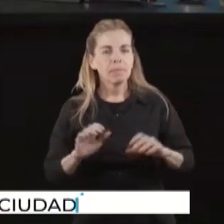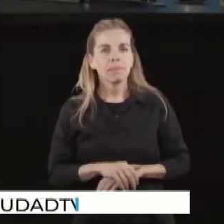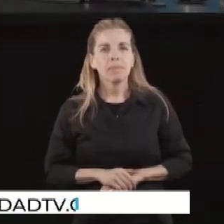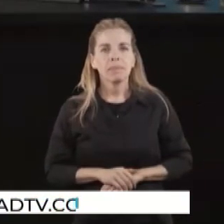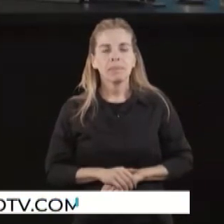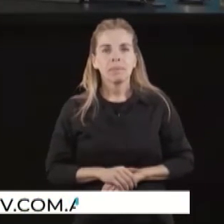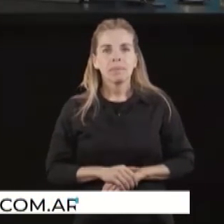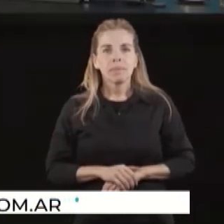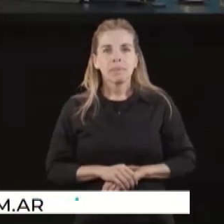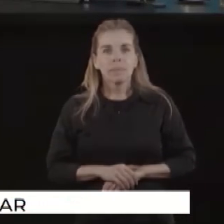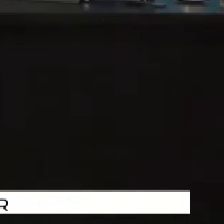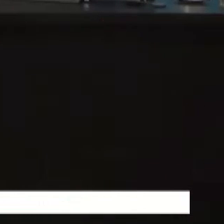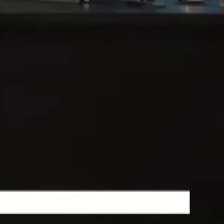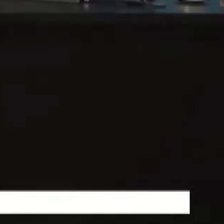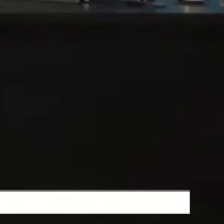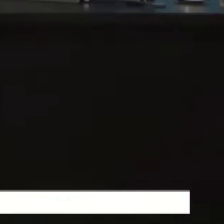Gracias, Santiago.